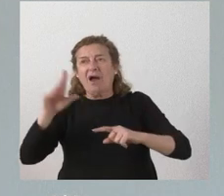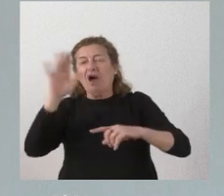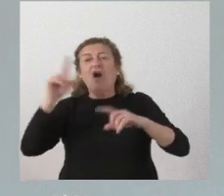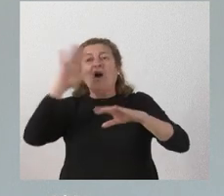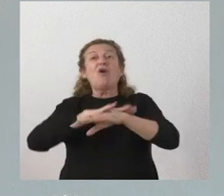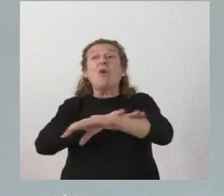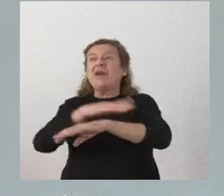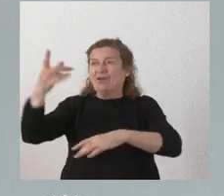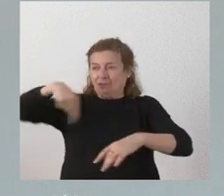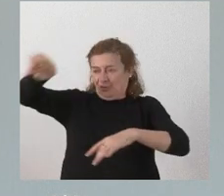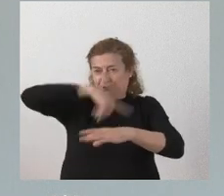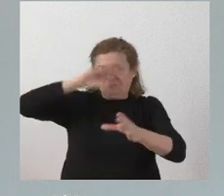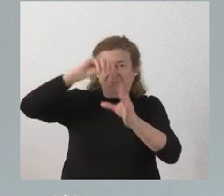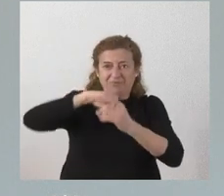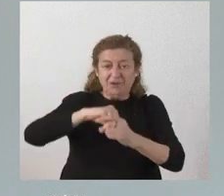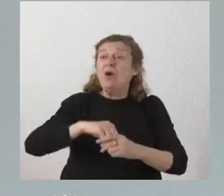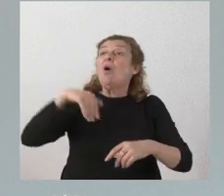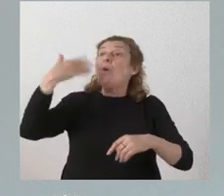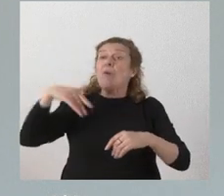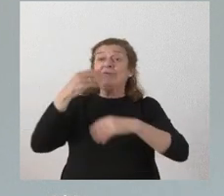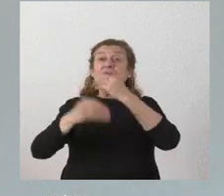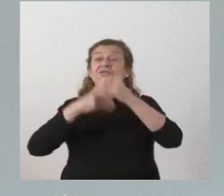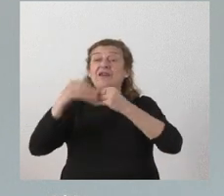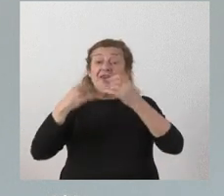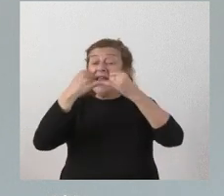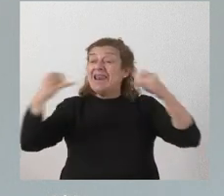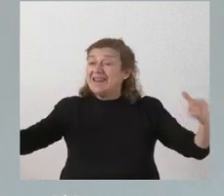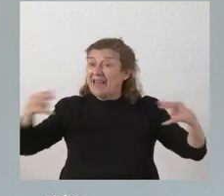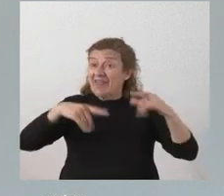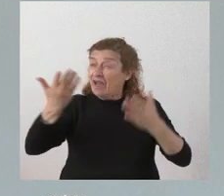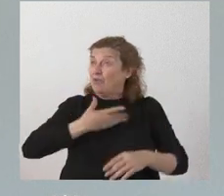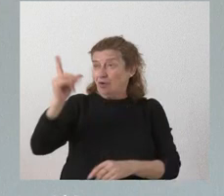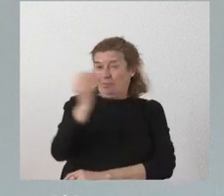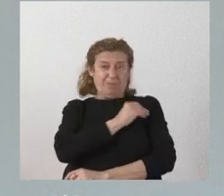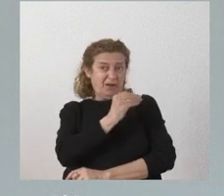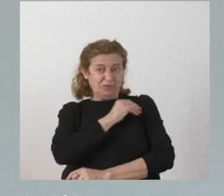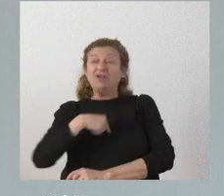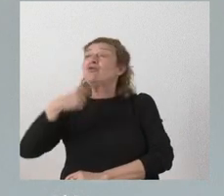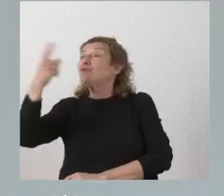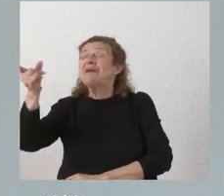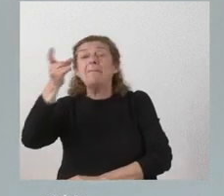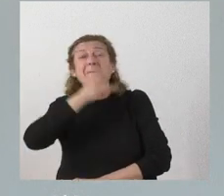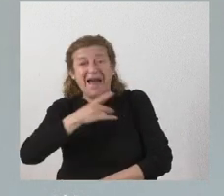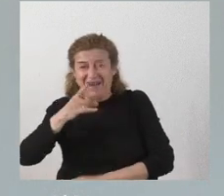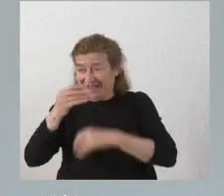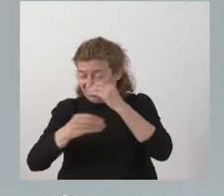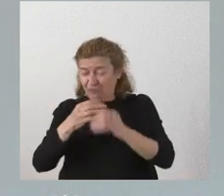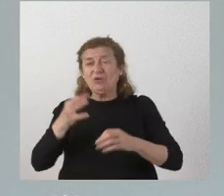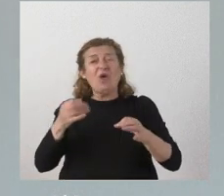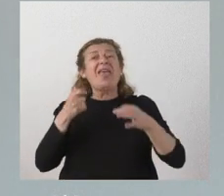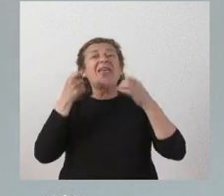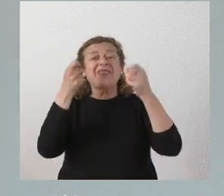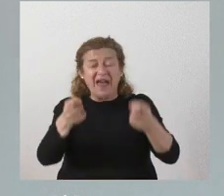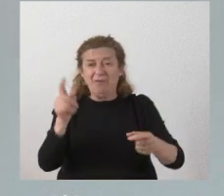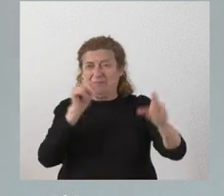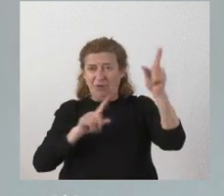nosotros no se nos consultó cuando se convocó la línea decimos desde primer momento que estaba mal hecha y que iba a dar problemas y que iba